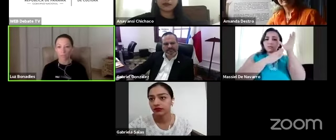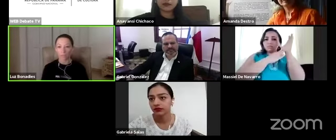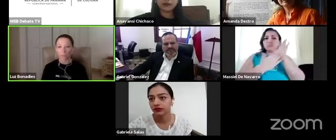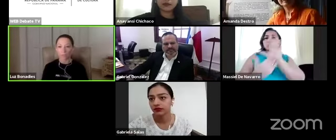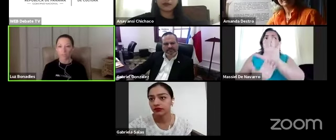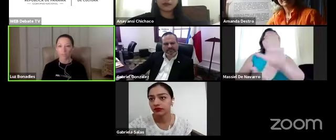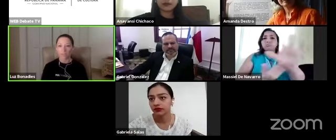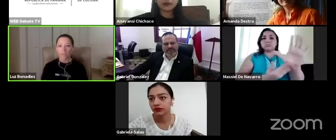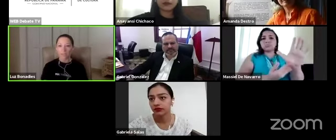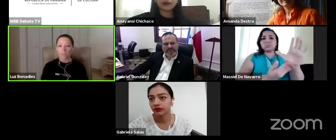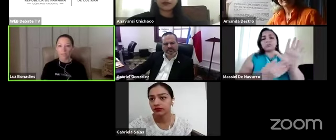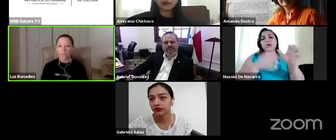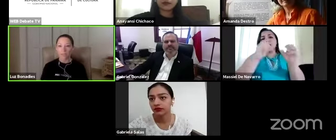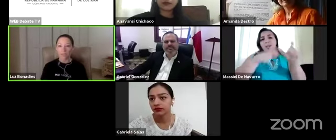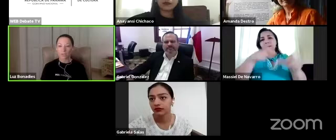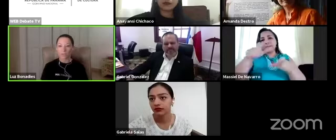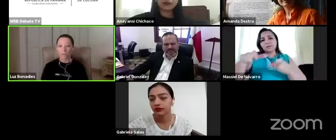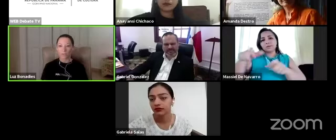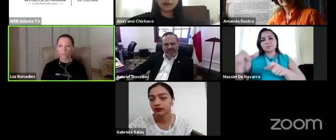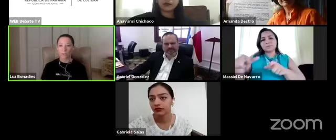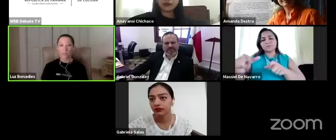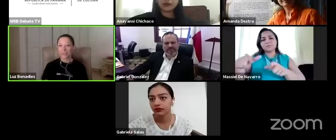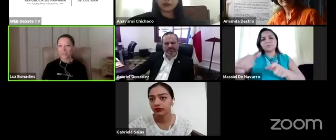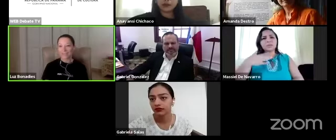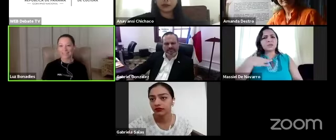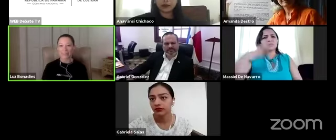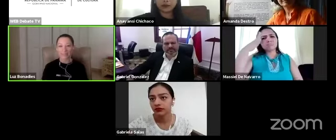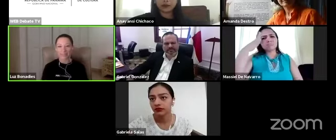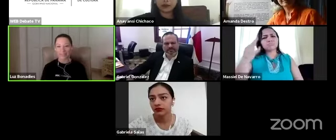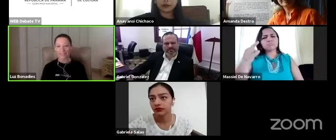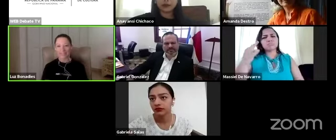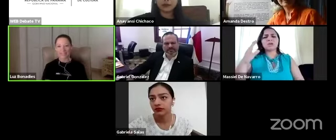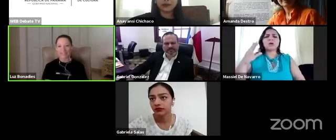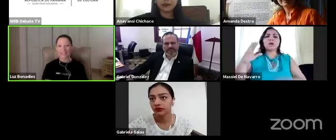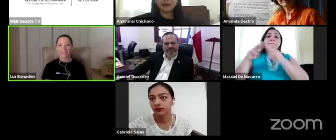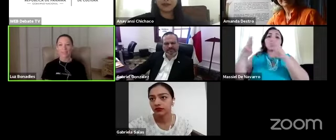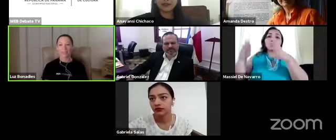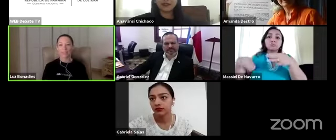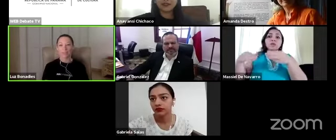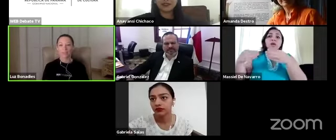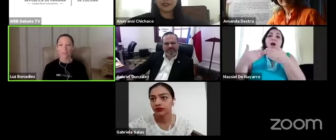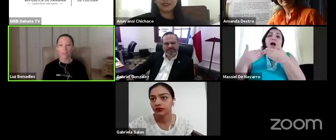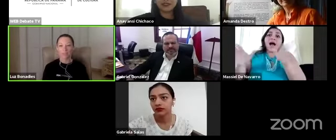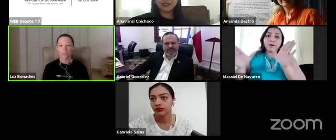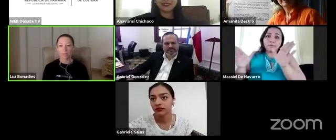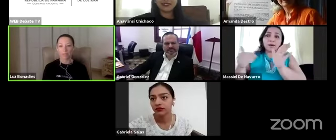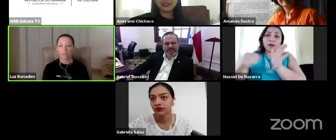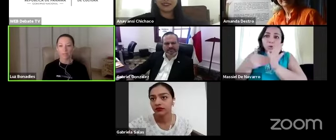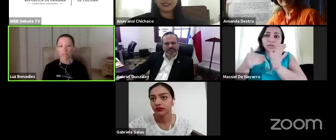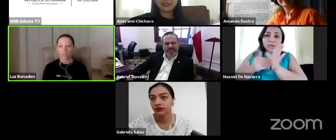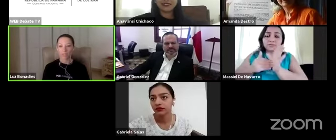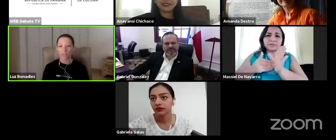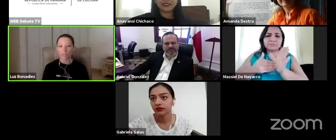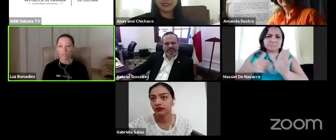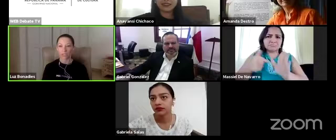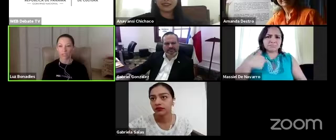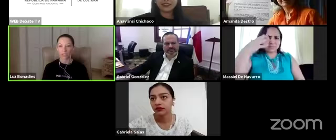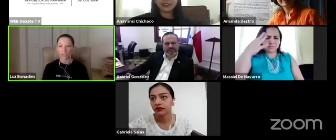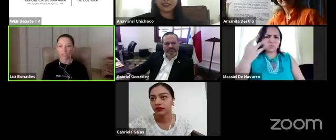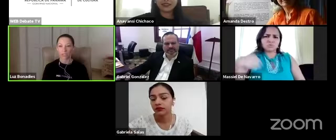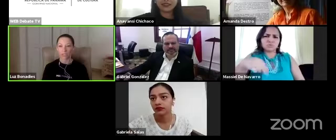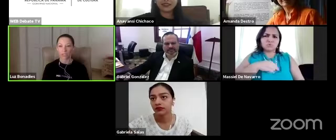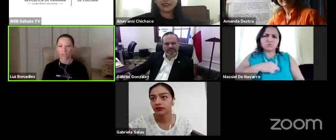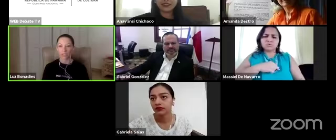digamos al público creo que cuando el museo vuelva a abrir en el momento que eso sea tomaremos todas las medidas de bioseguridad